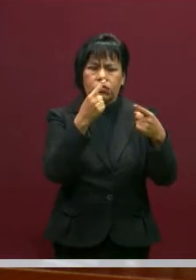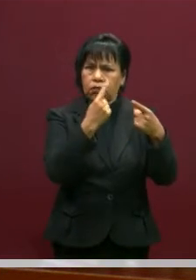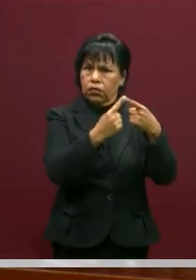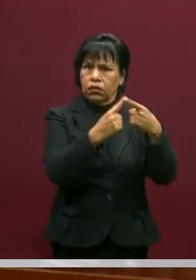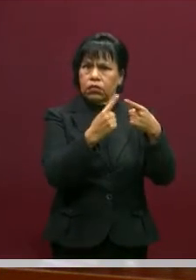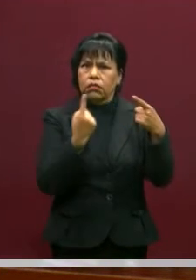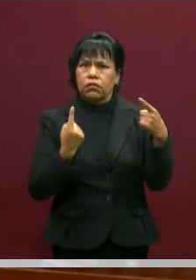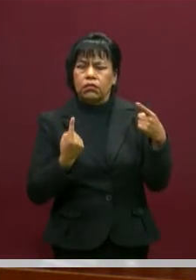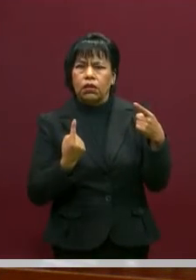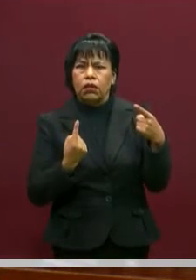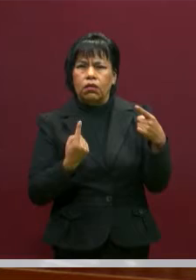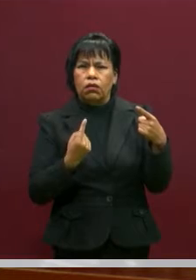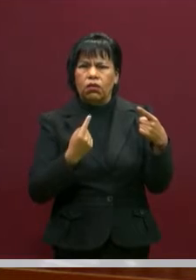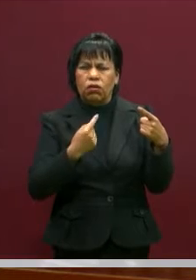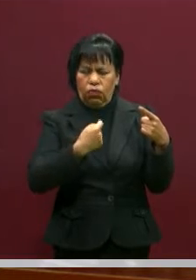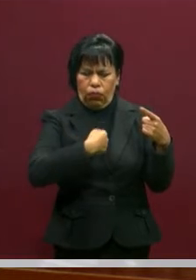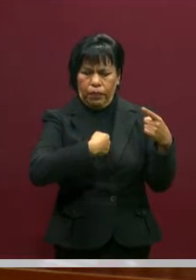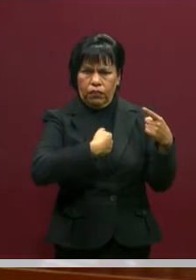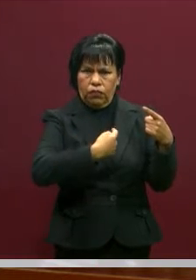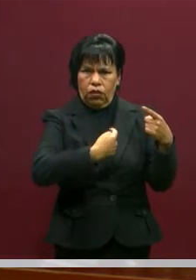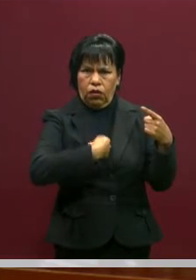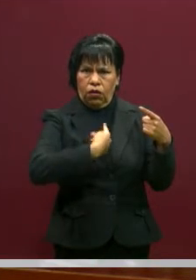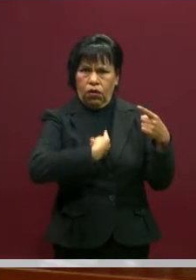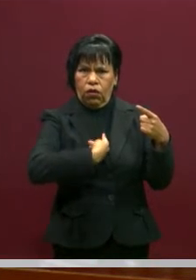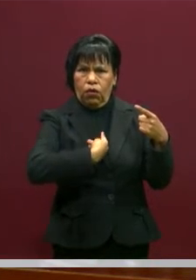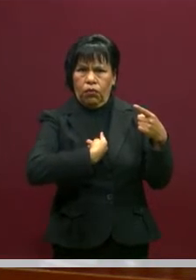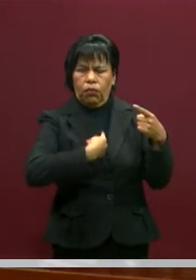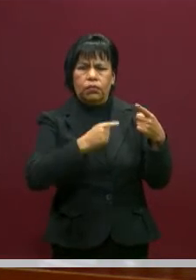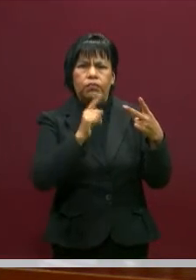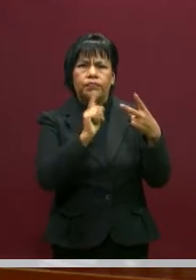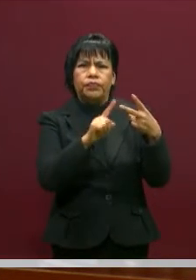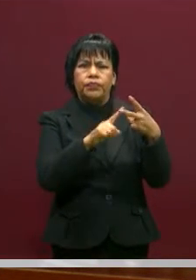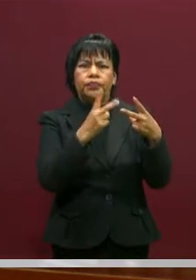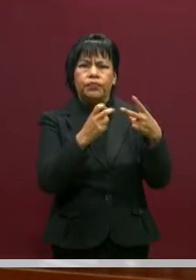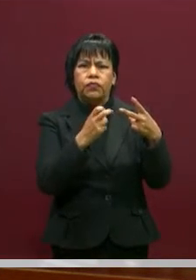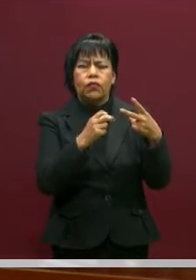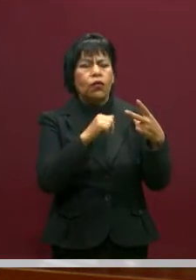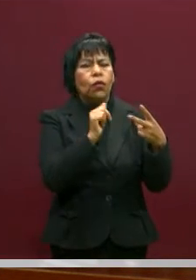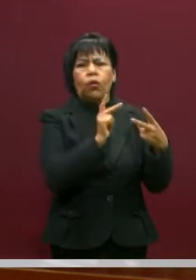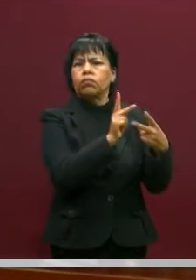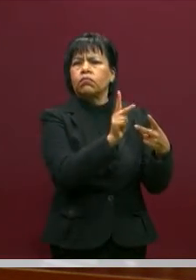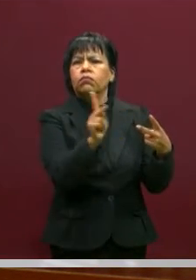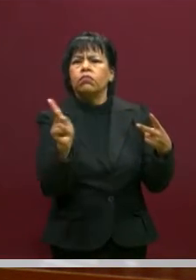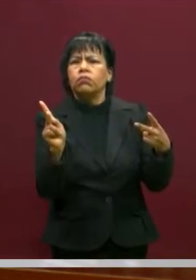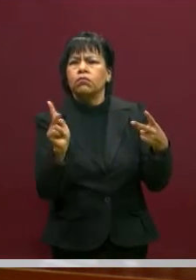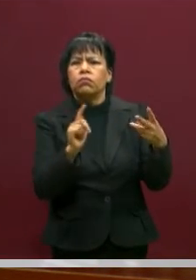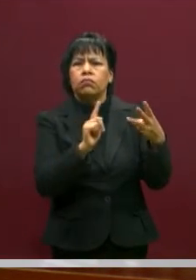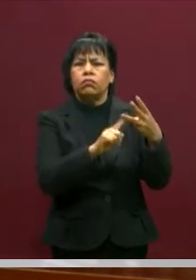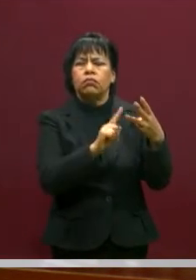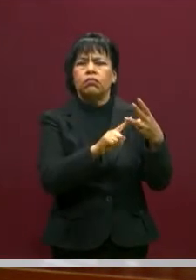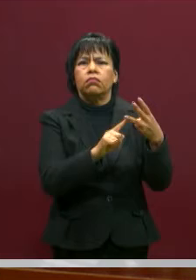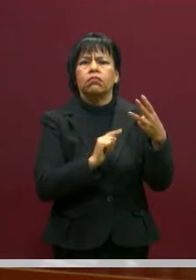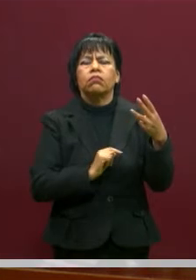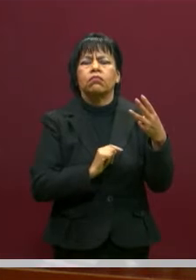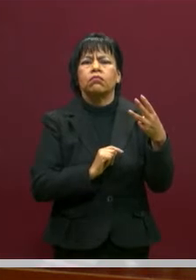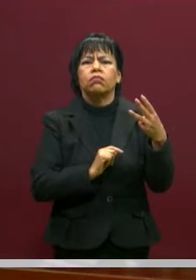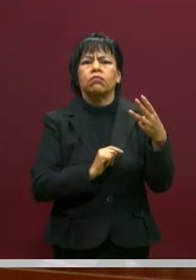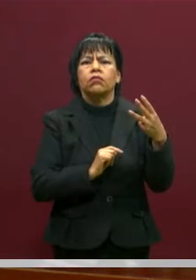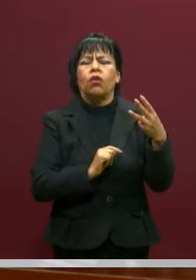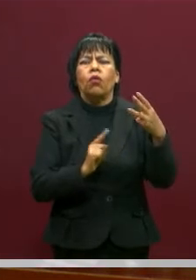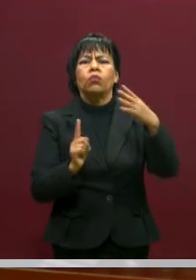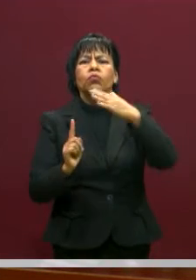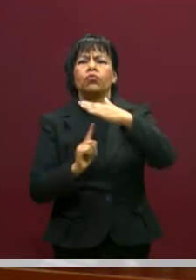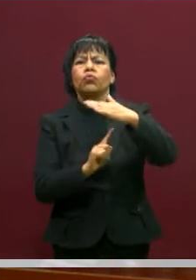es consigo mismo. La segunda es con los demás. Y la tercera es con el